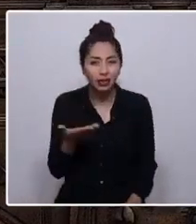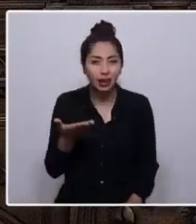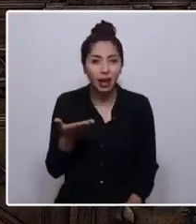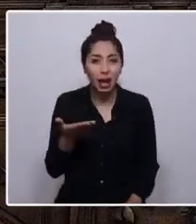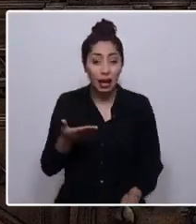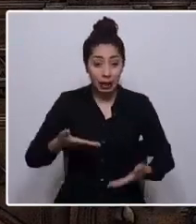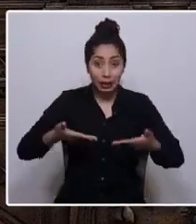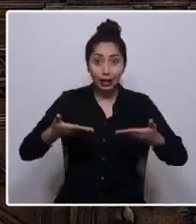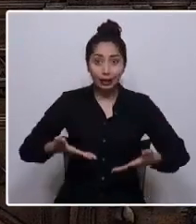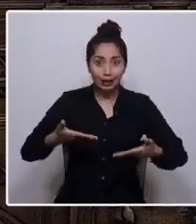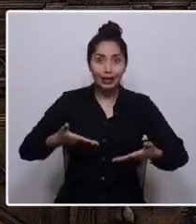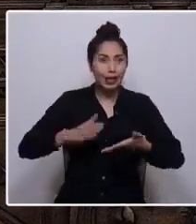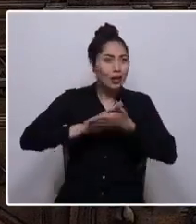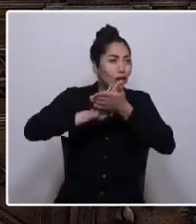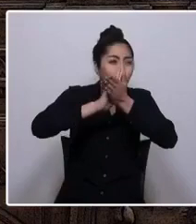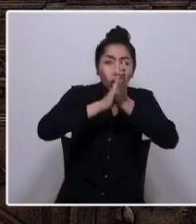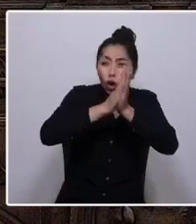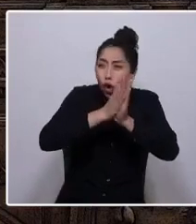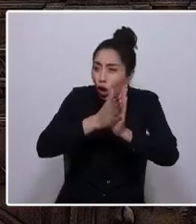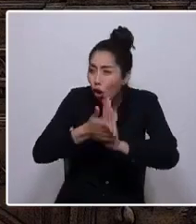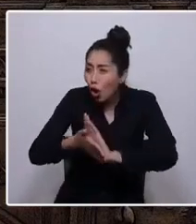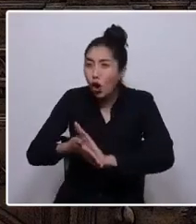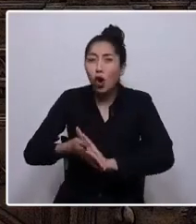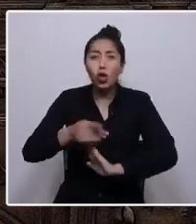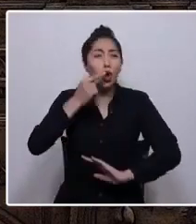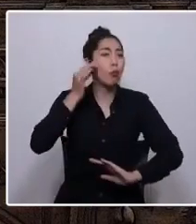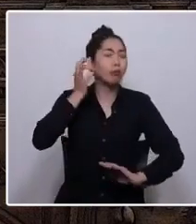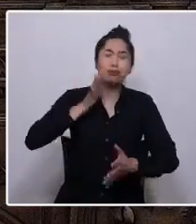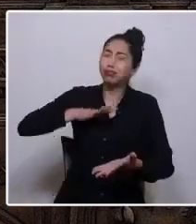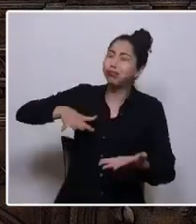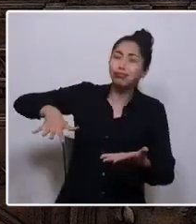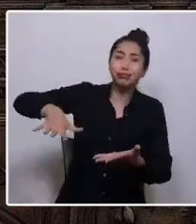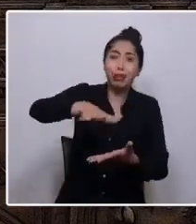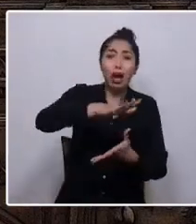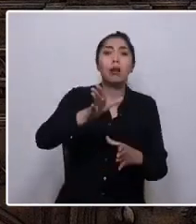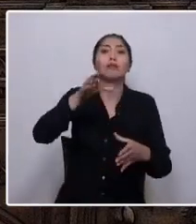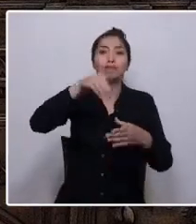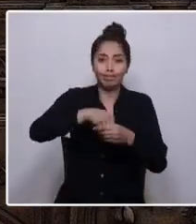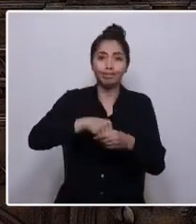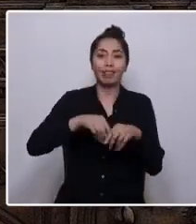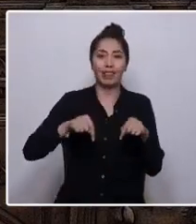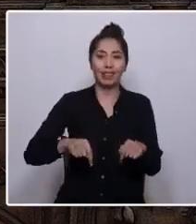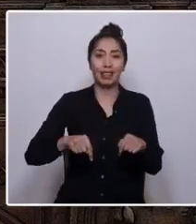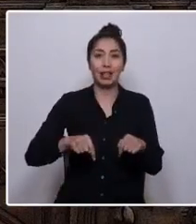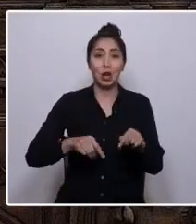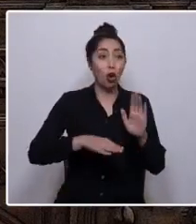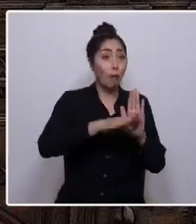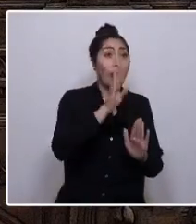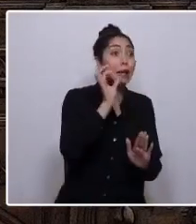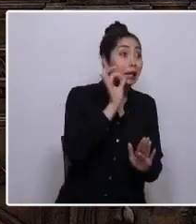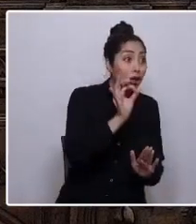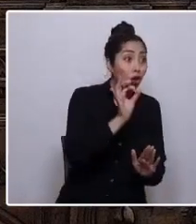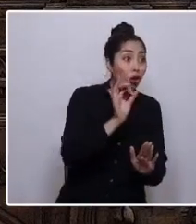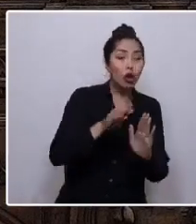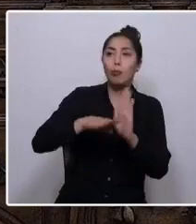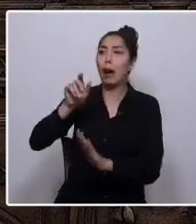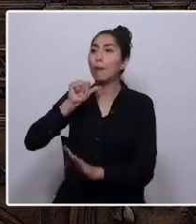cabemos todos, todas y todes. Los más ricos y los más desamparados.